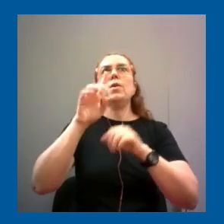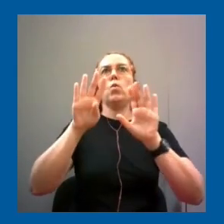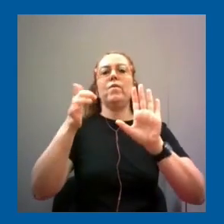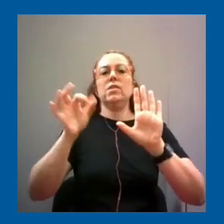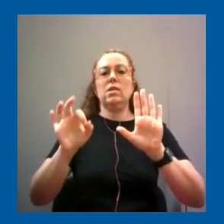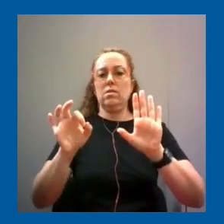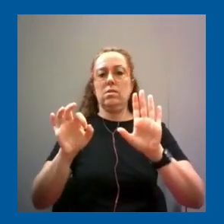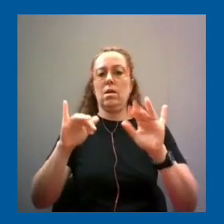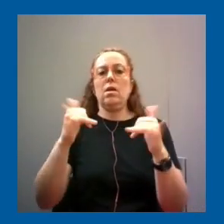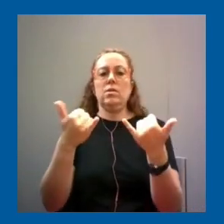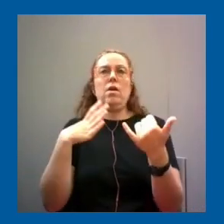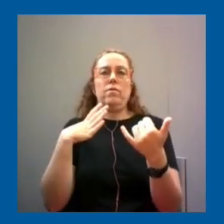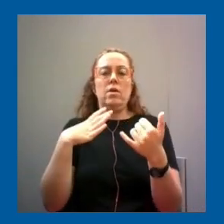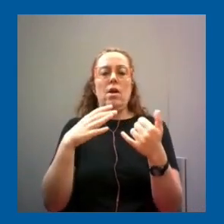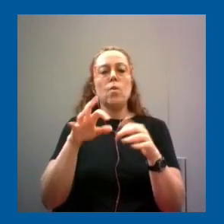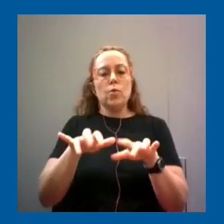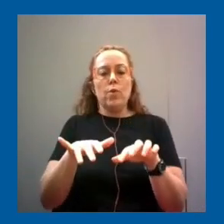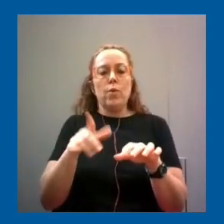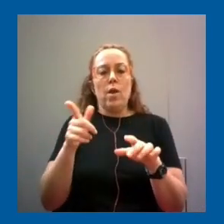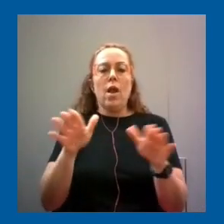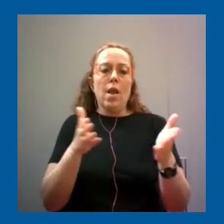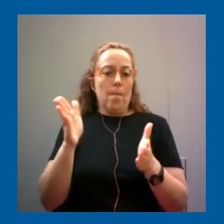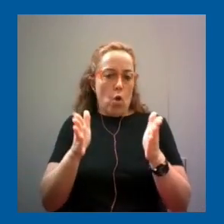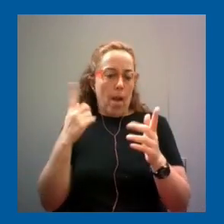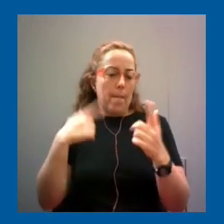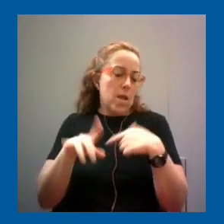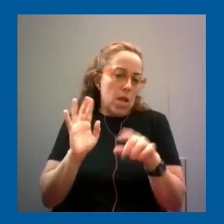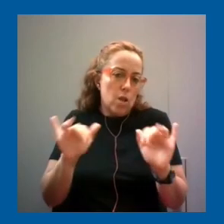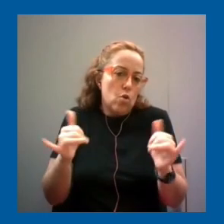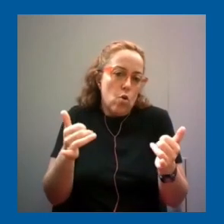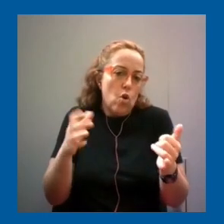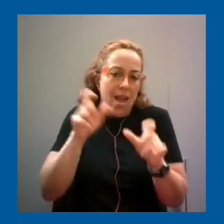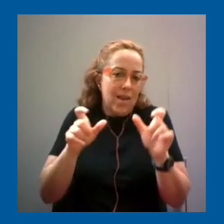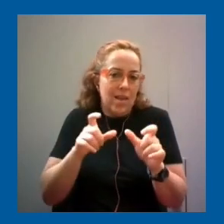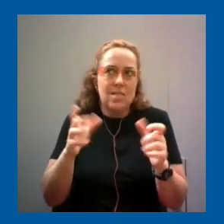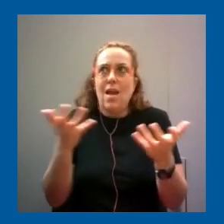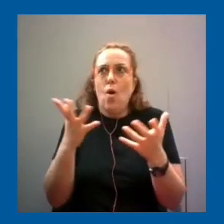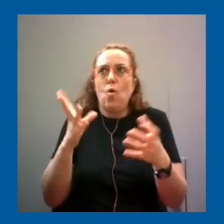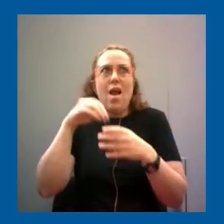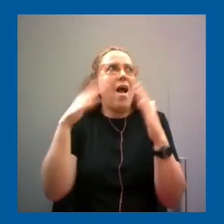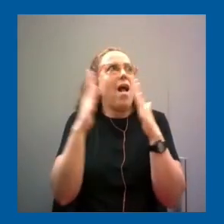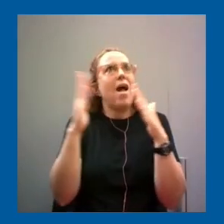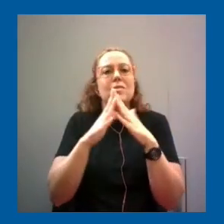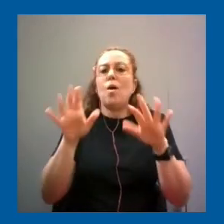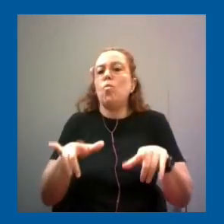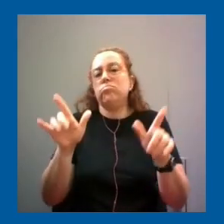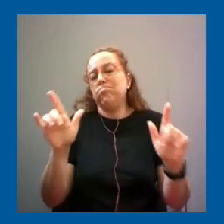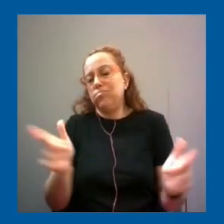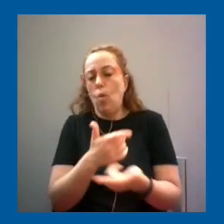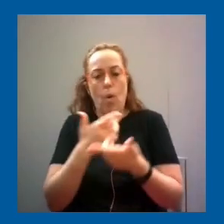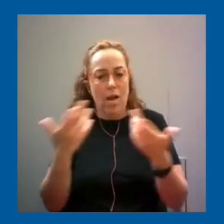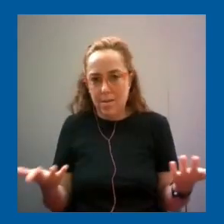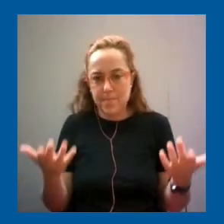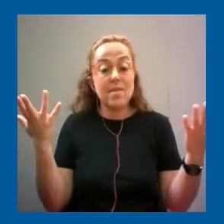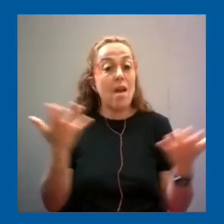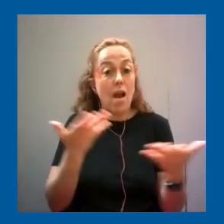ya existían computadoras, pero todavía no formaban parte de la vida como lo forman ahora. La realidad es que nosotros ahora